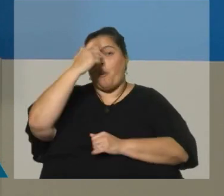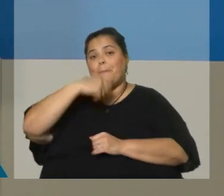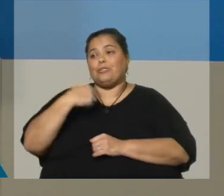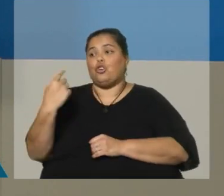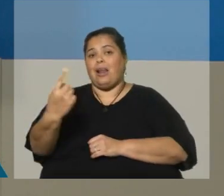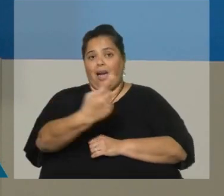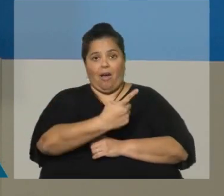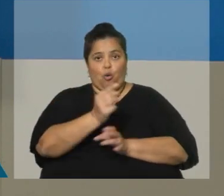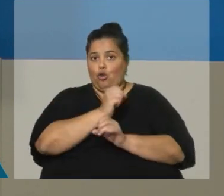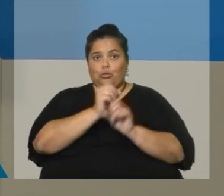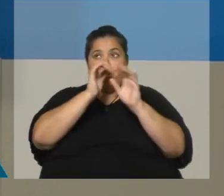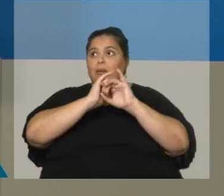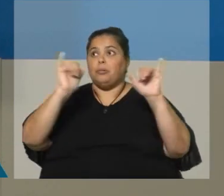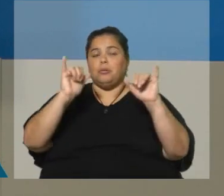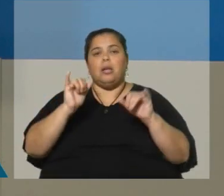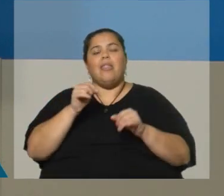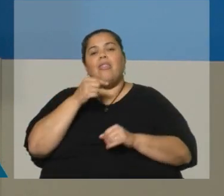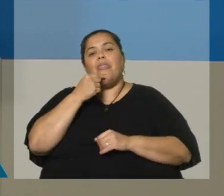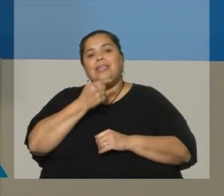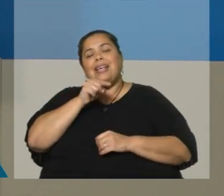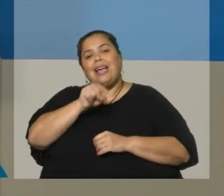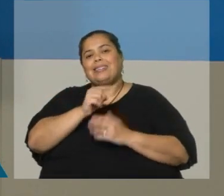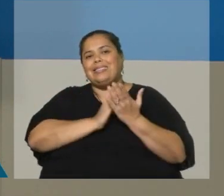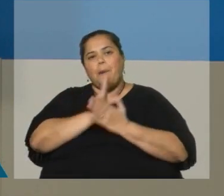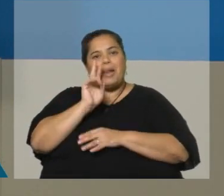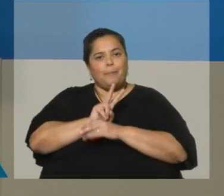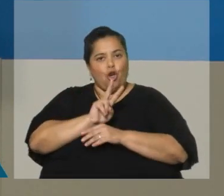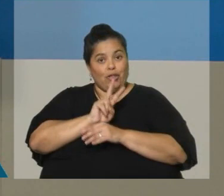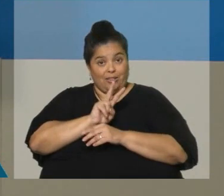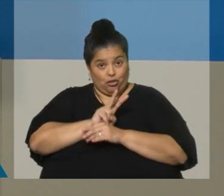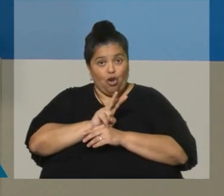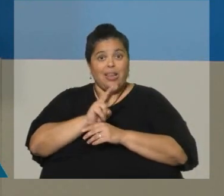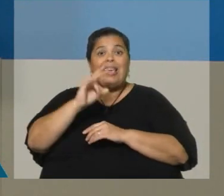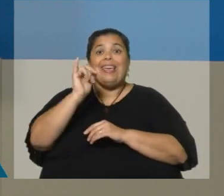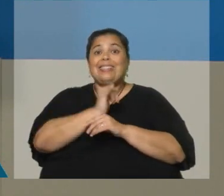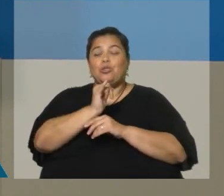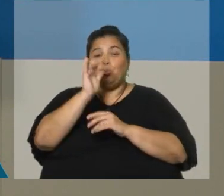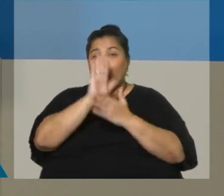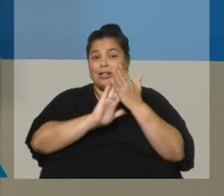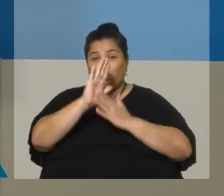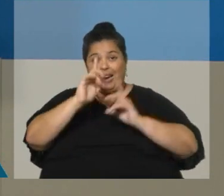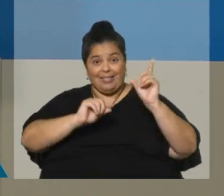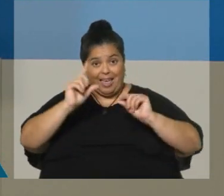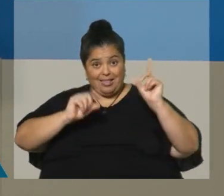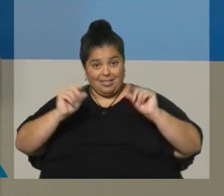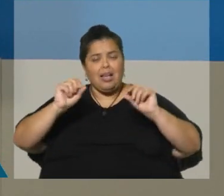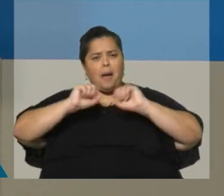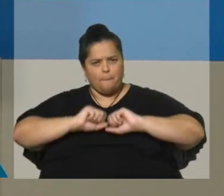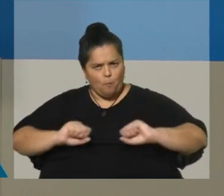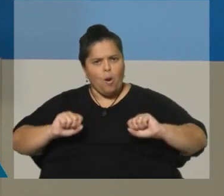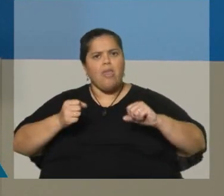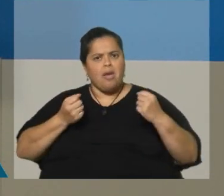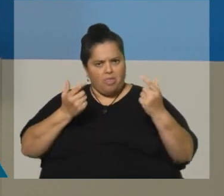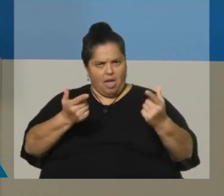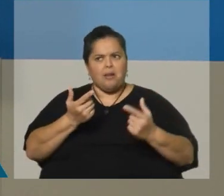mes de marzo de este año que indica que bajo los medios de protección que ha establecido el Instituto Nacional de Estadística es posible perfectamente pedir